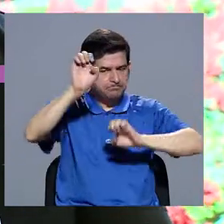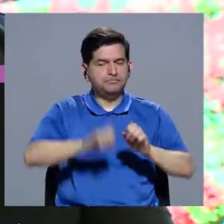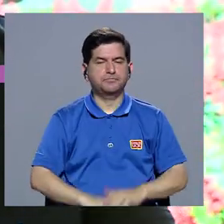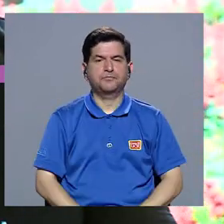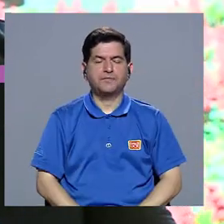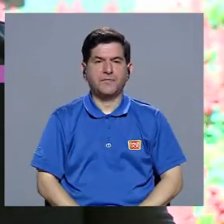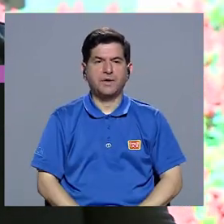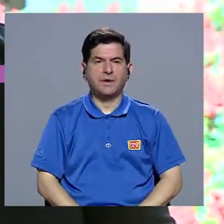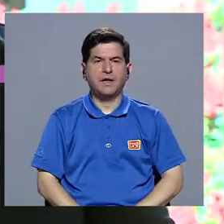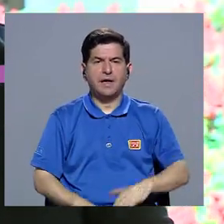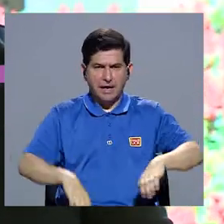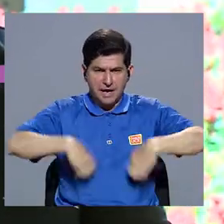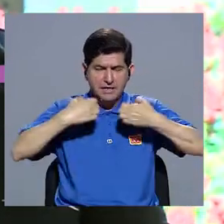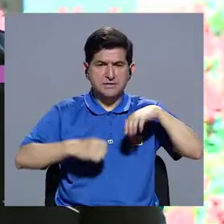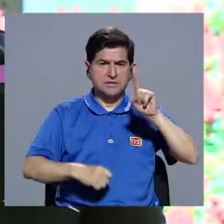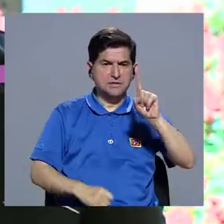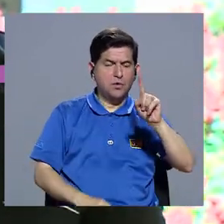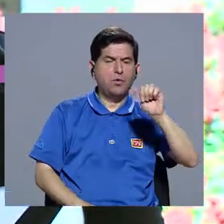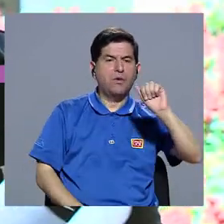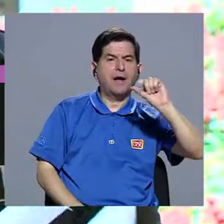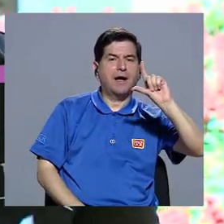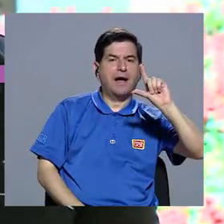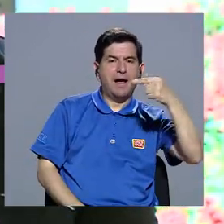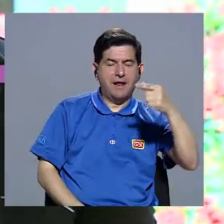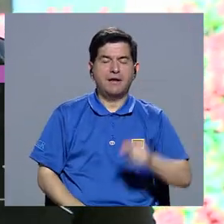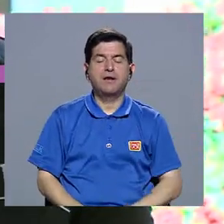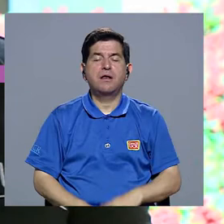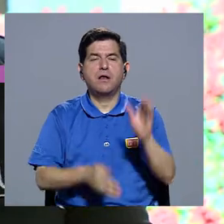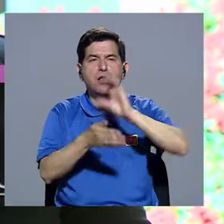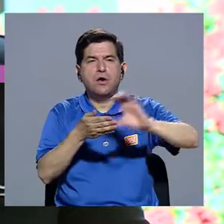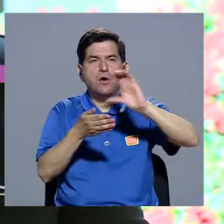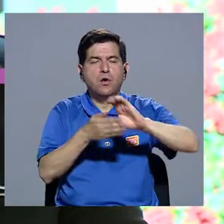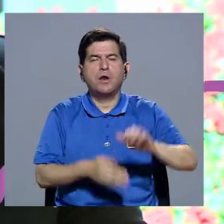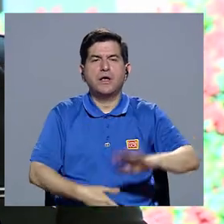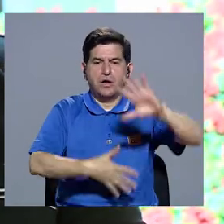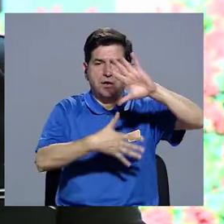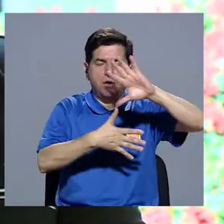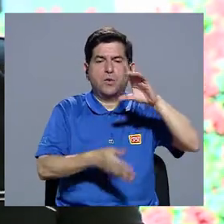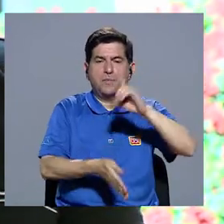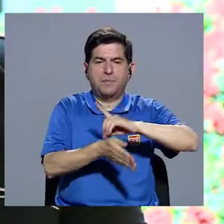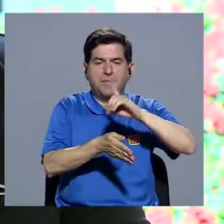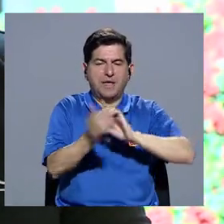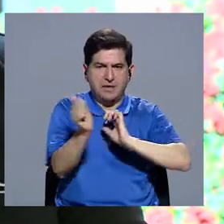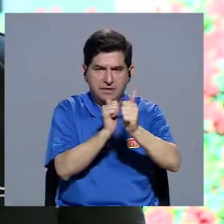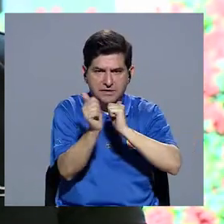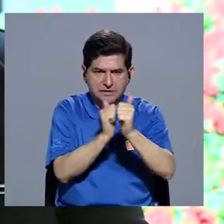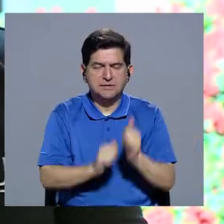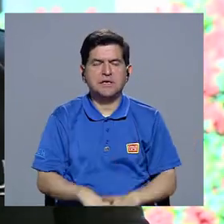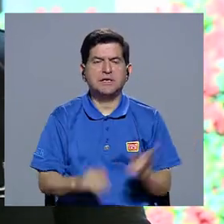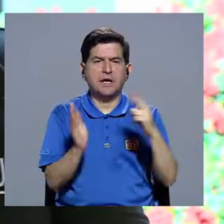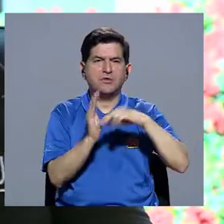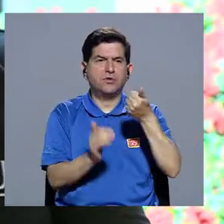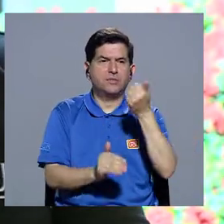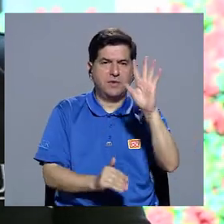existe un algoritmo que se publicó, que publicó el Colegio Americano de Medicina Deportiva en el 2015 por RIF y compañía,